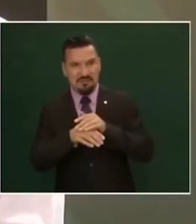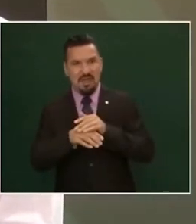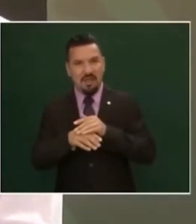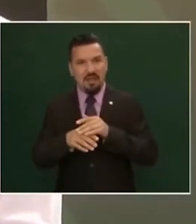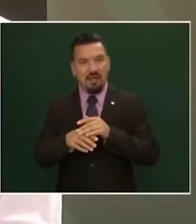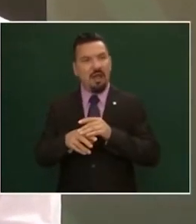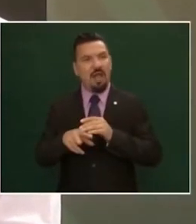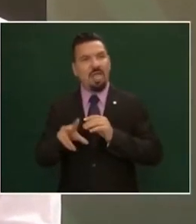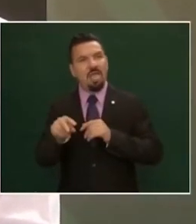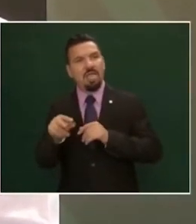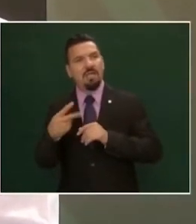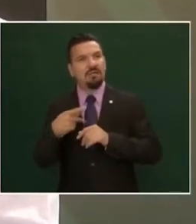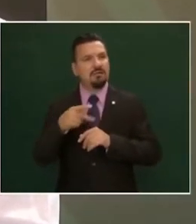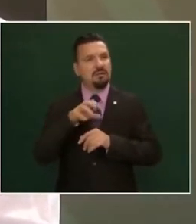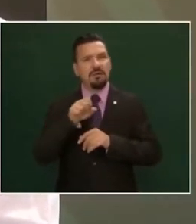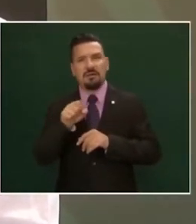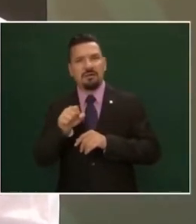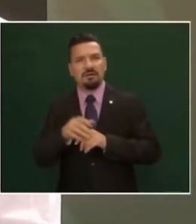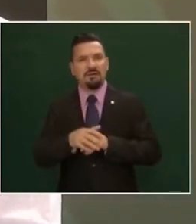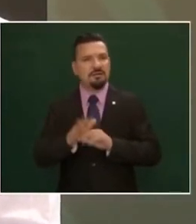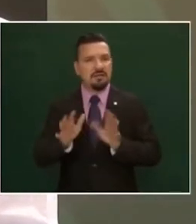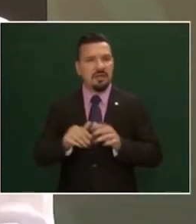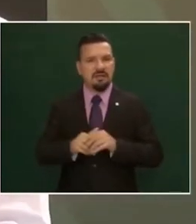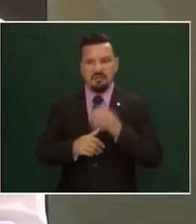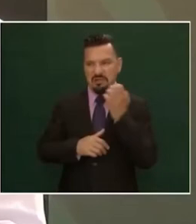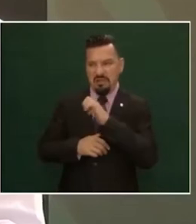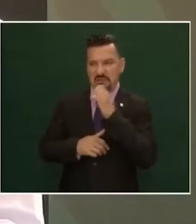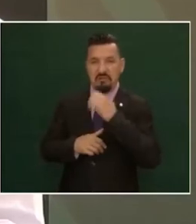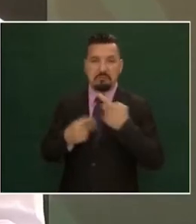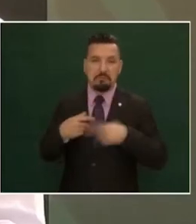ya no se deje engañar